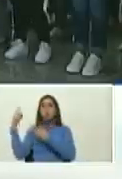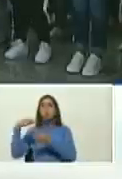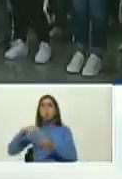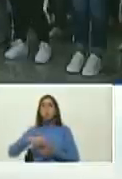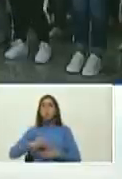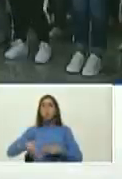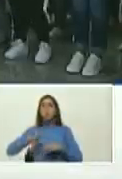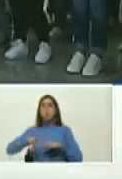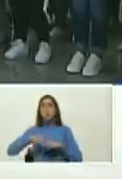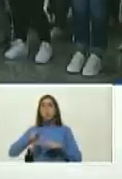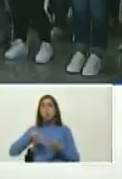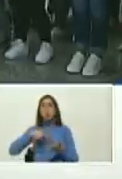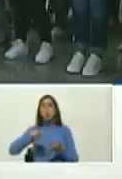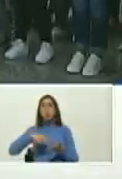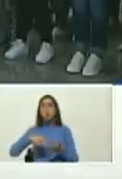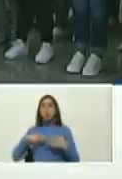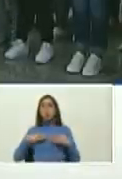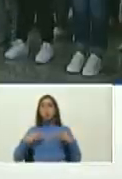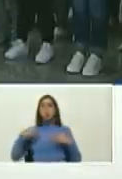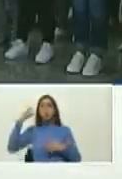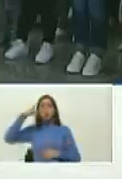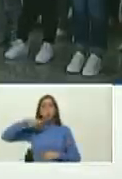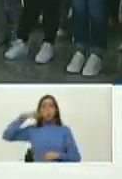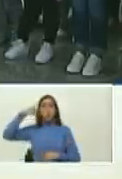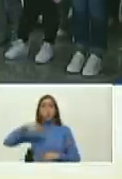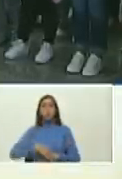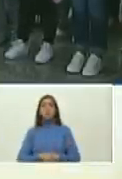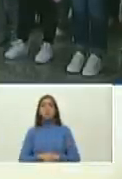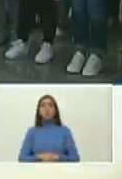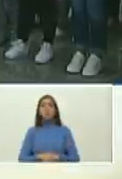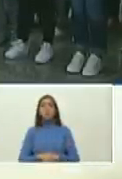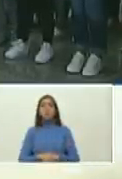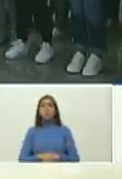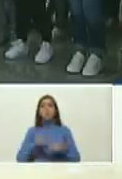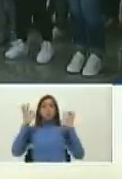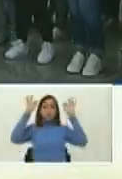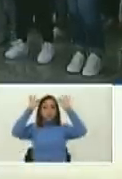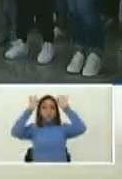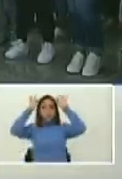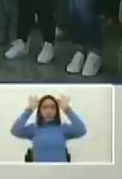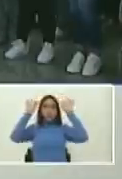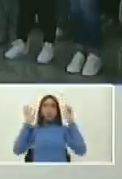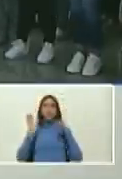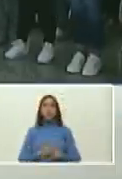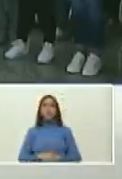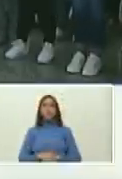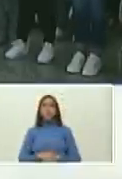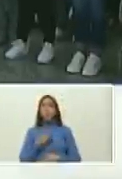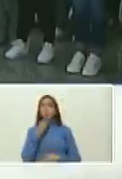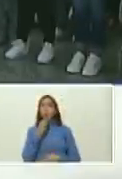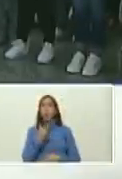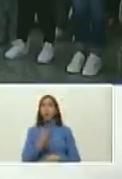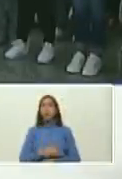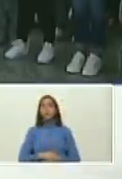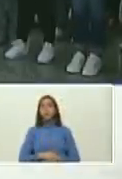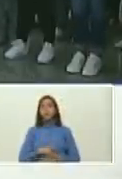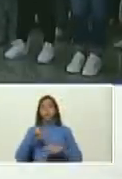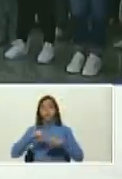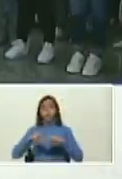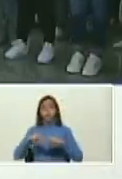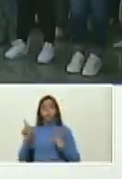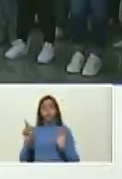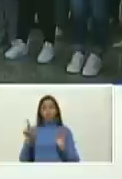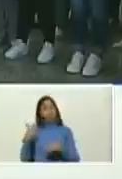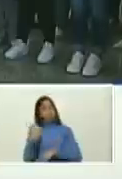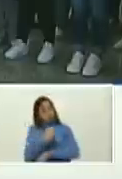con su camisa rosada y sus moñitos bueno esa niña ya está